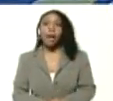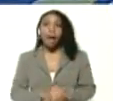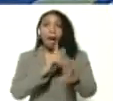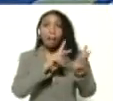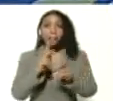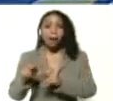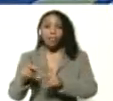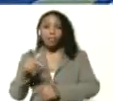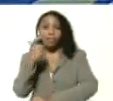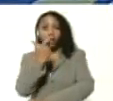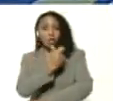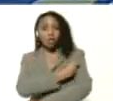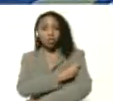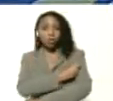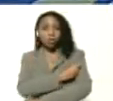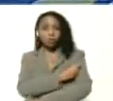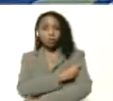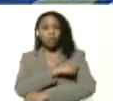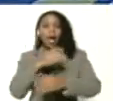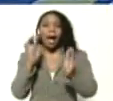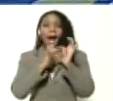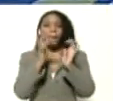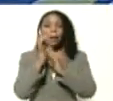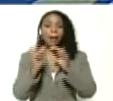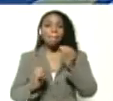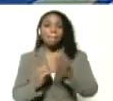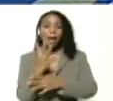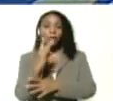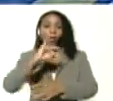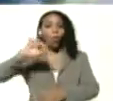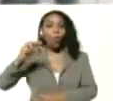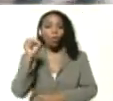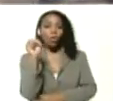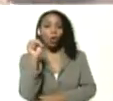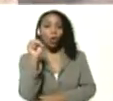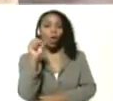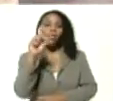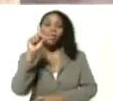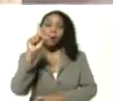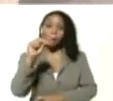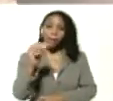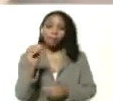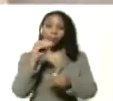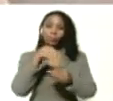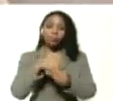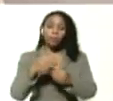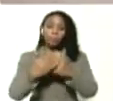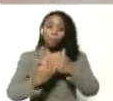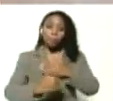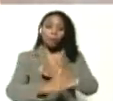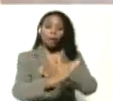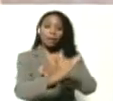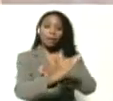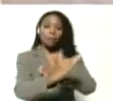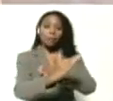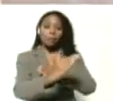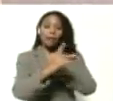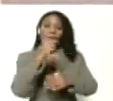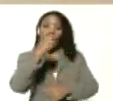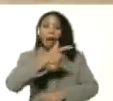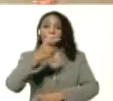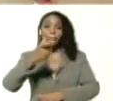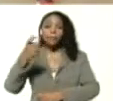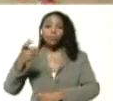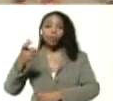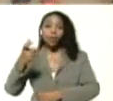de vacunación, abril, mayo, junio, también va a incluir mucho más allá a las personas